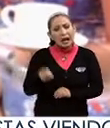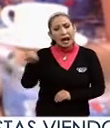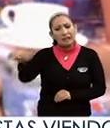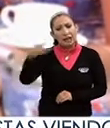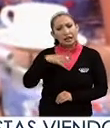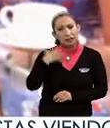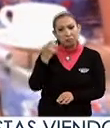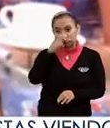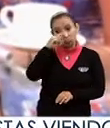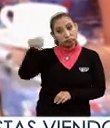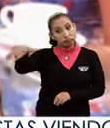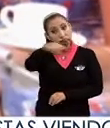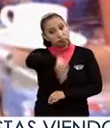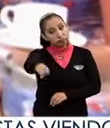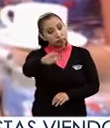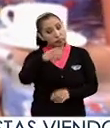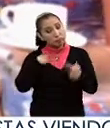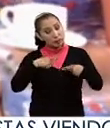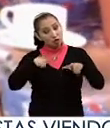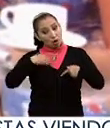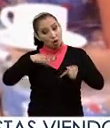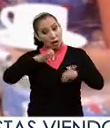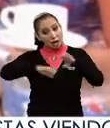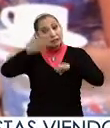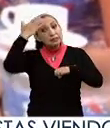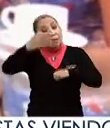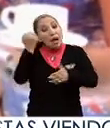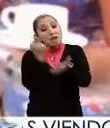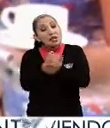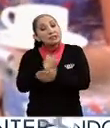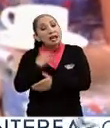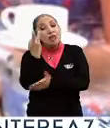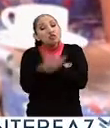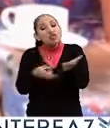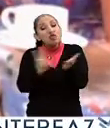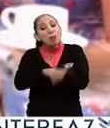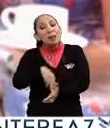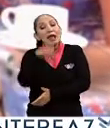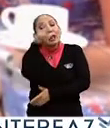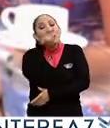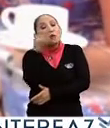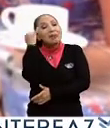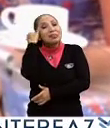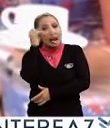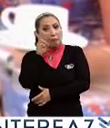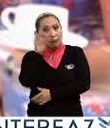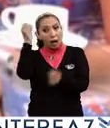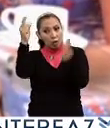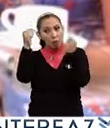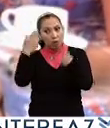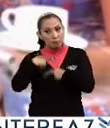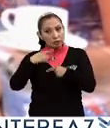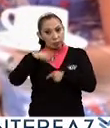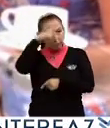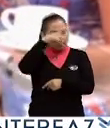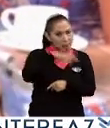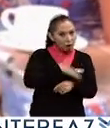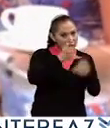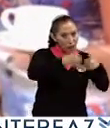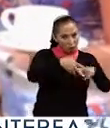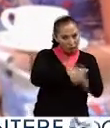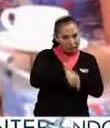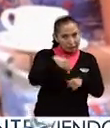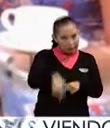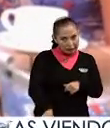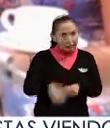incluso se les exige a los diplomáticos saber una lengua indígena. Veíamos a algunos de los funcionarios mexicanos que inauguraron